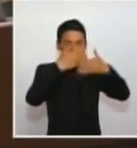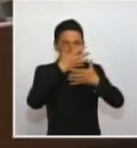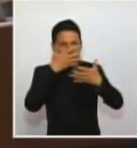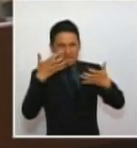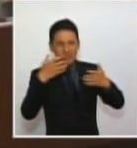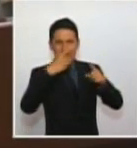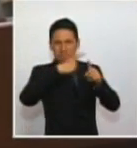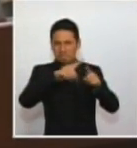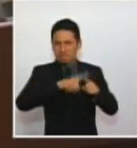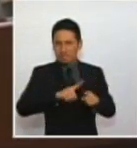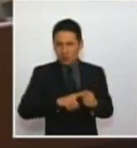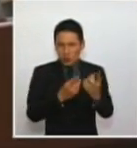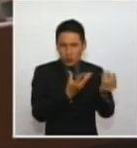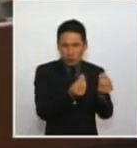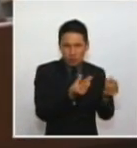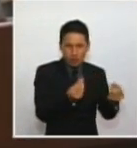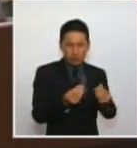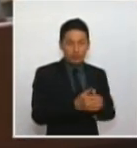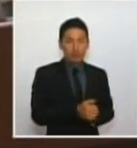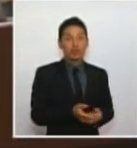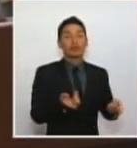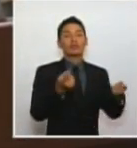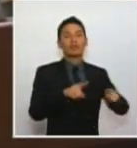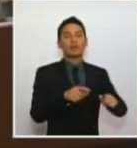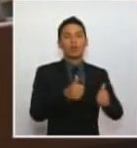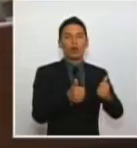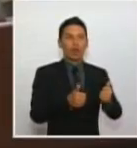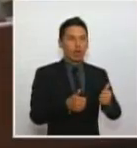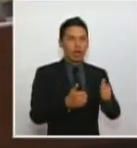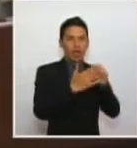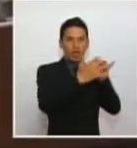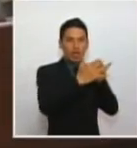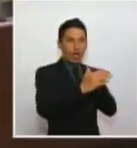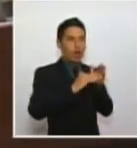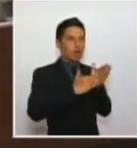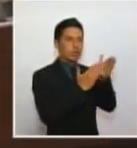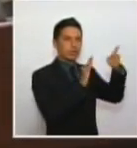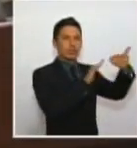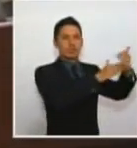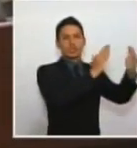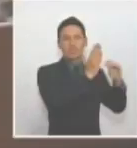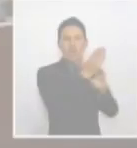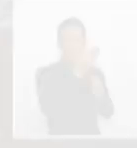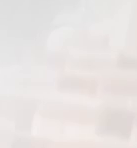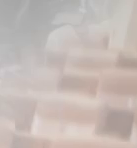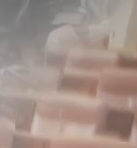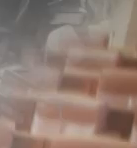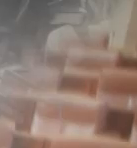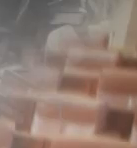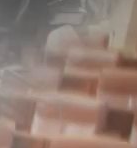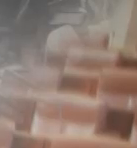criminales, sino también de la guerra jurídica que la ha venido arrinconando.